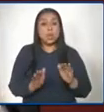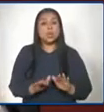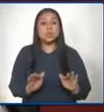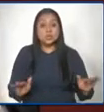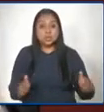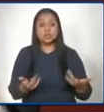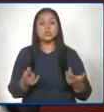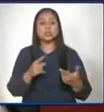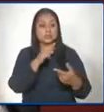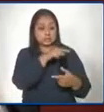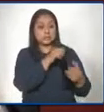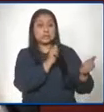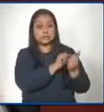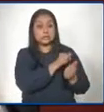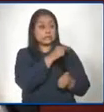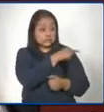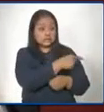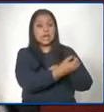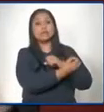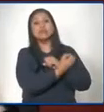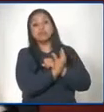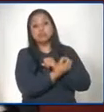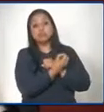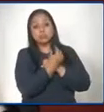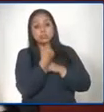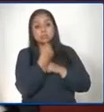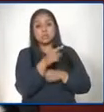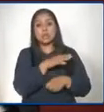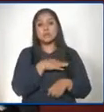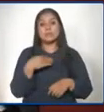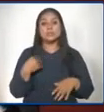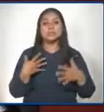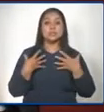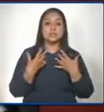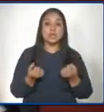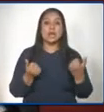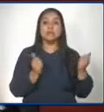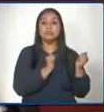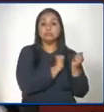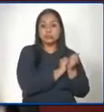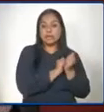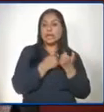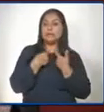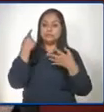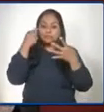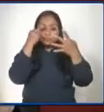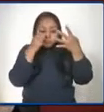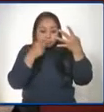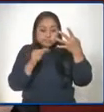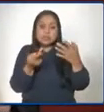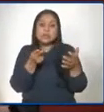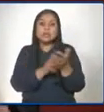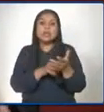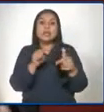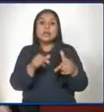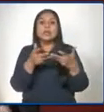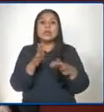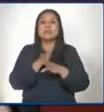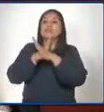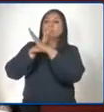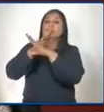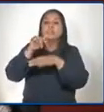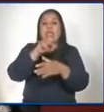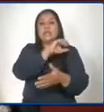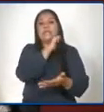fueron ellos quienes nos ayudaron con el Ministerio de Salud a tener los protocolos que hoy están vigentes, que han sido validados por los